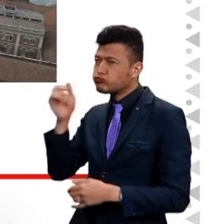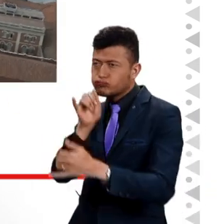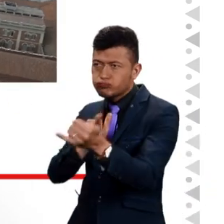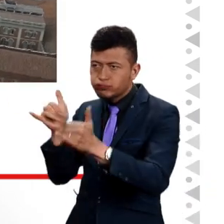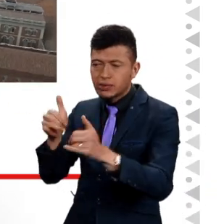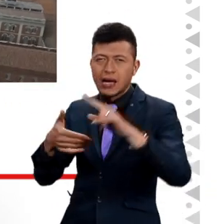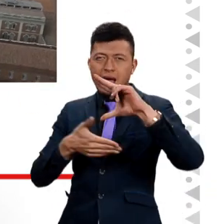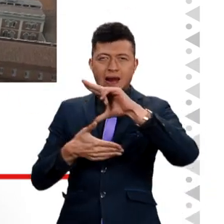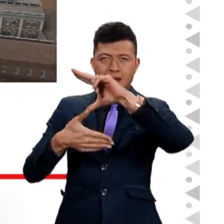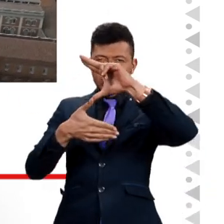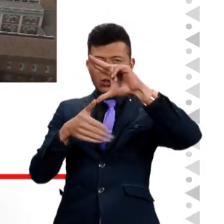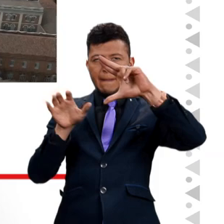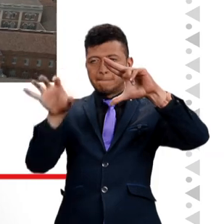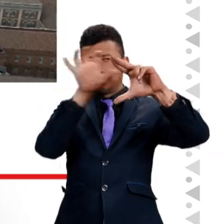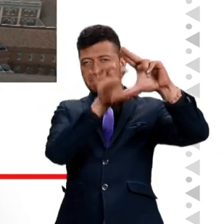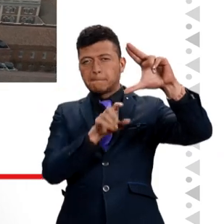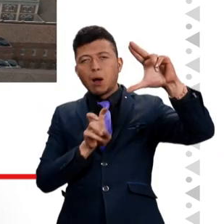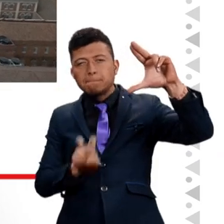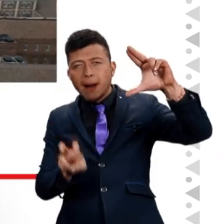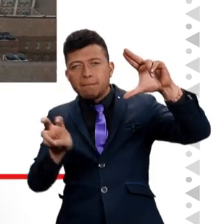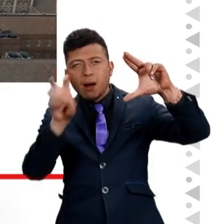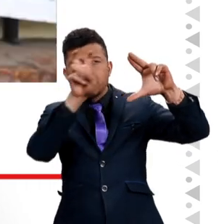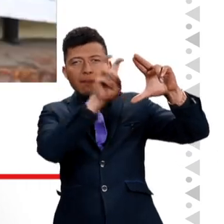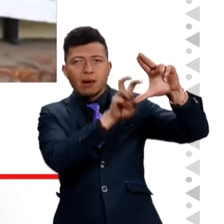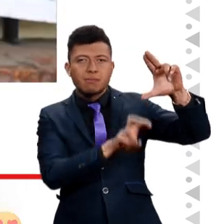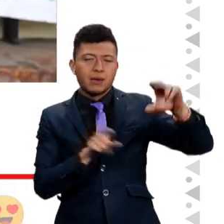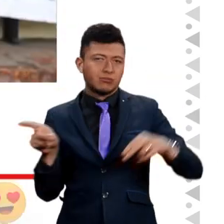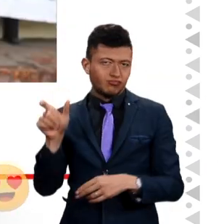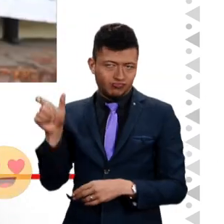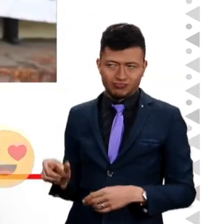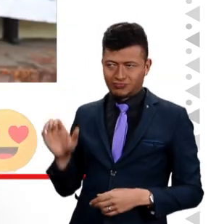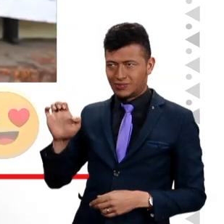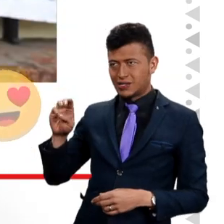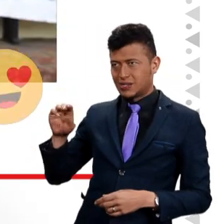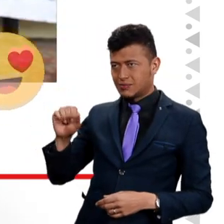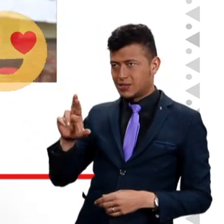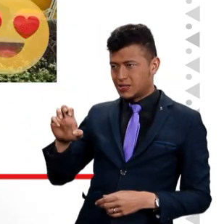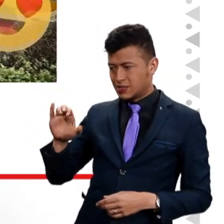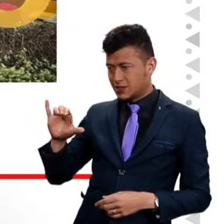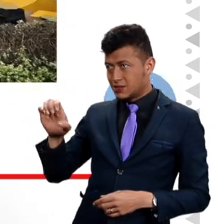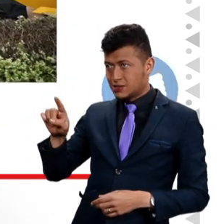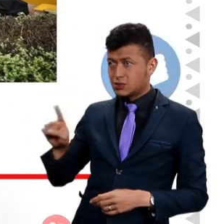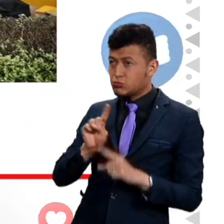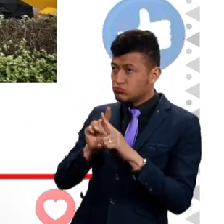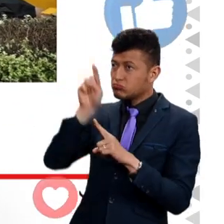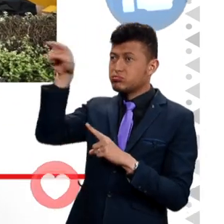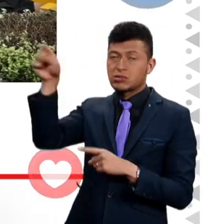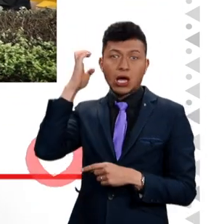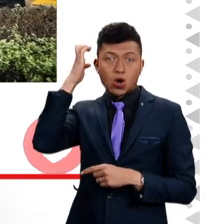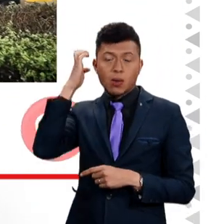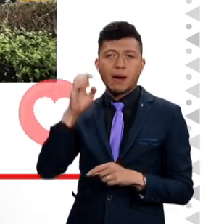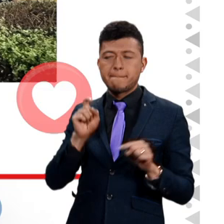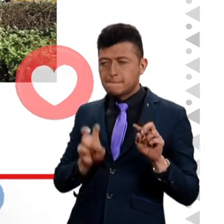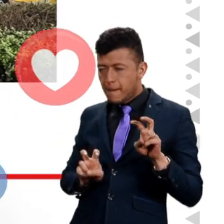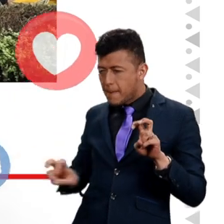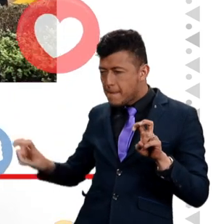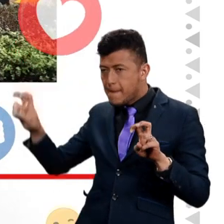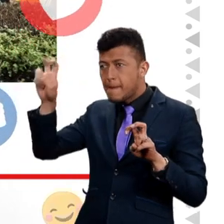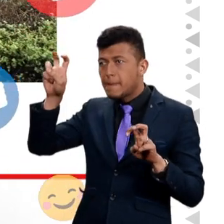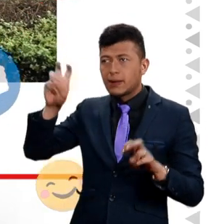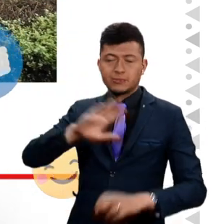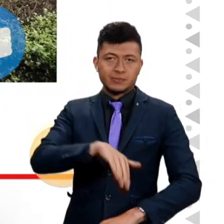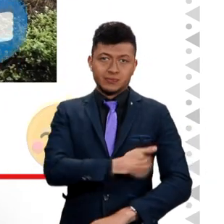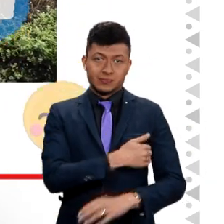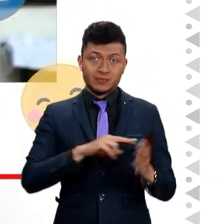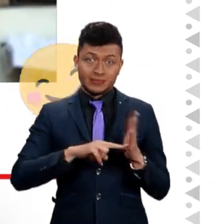recorrido también por Latinoamérica, por varios países, porque es el recorrido que hace Ema Reyes antes de llegar a Europa. La